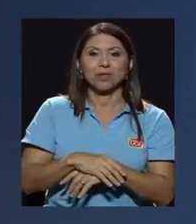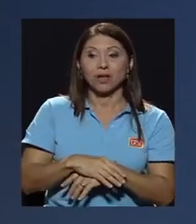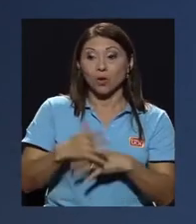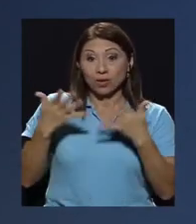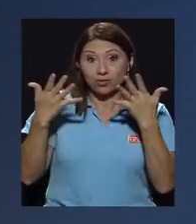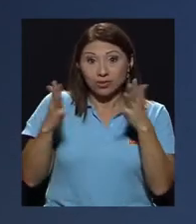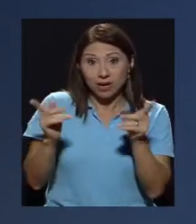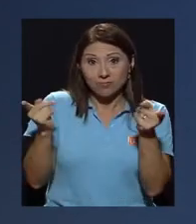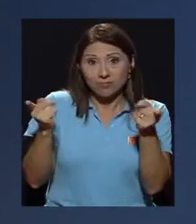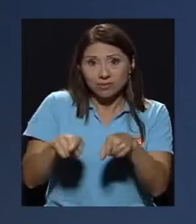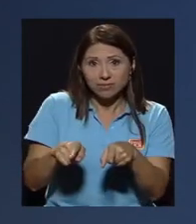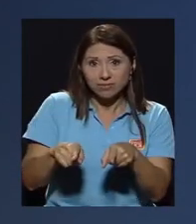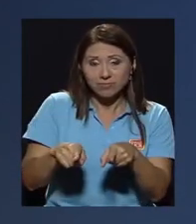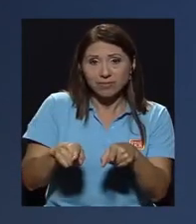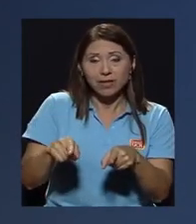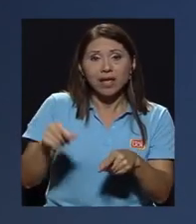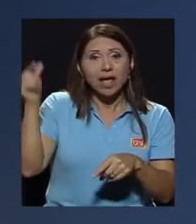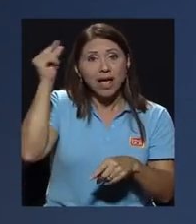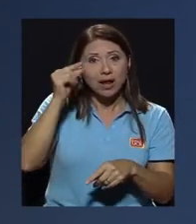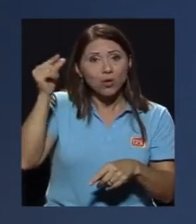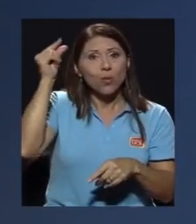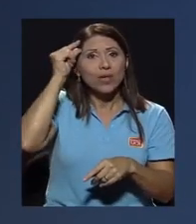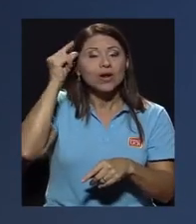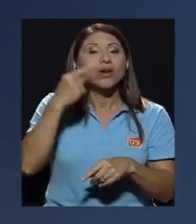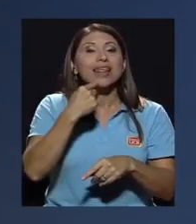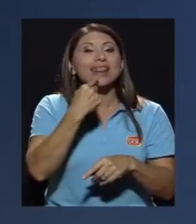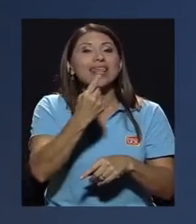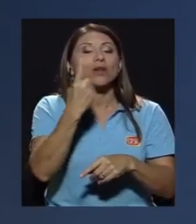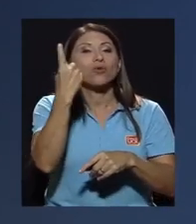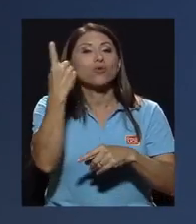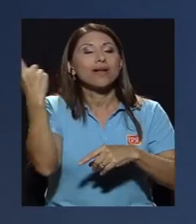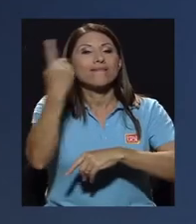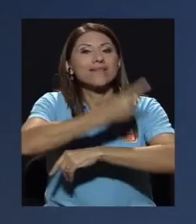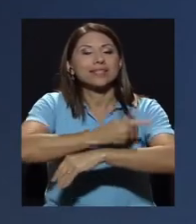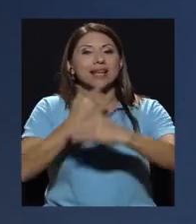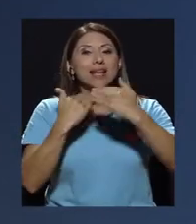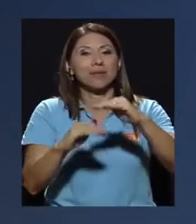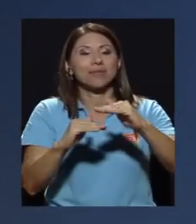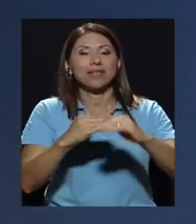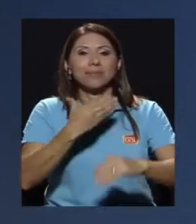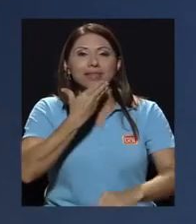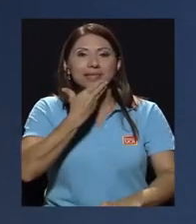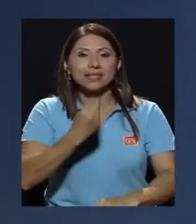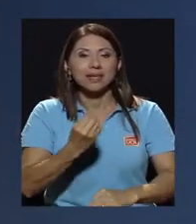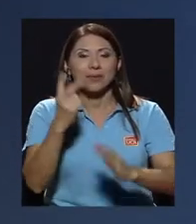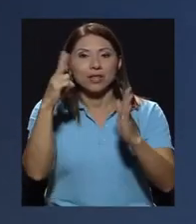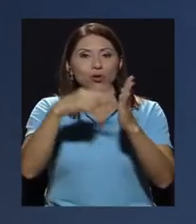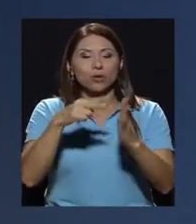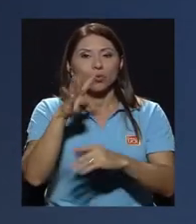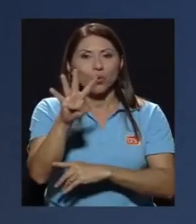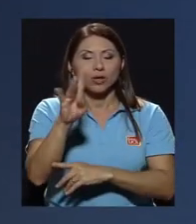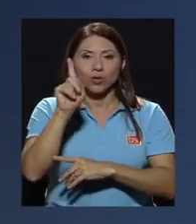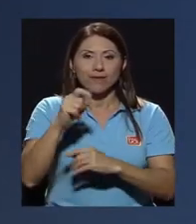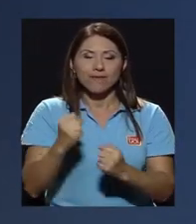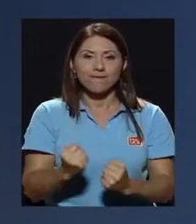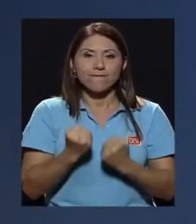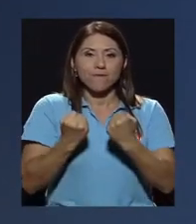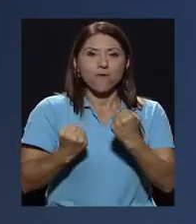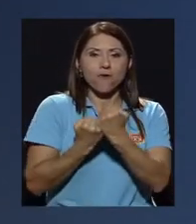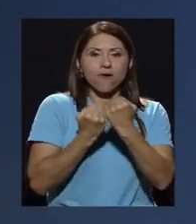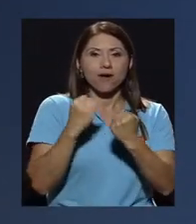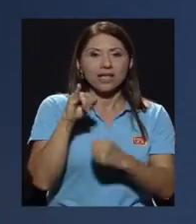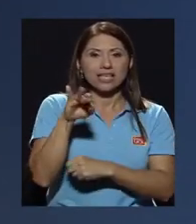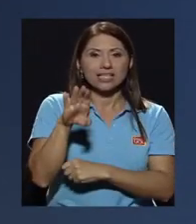esto se da al gobierno le dieron fecha límite diciembre del 2004 de que fortaleciera al ICE